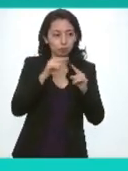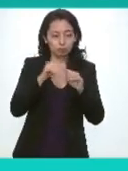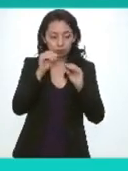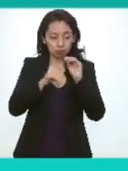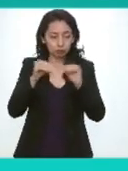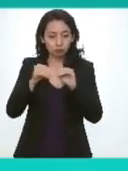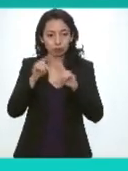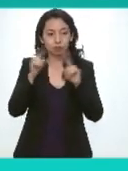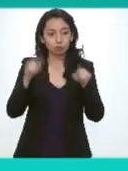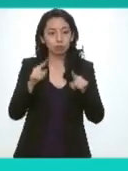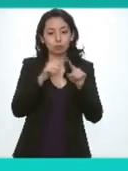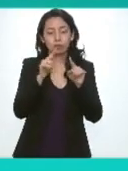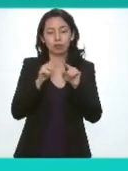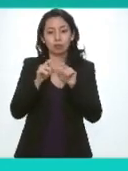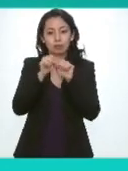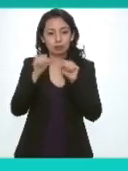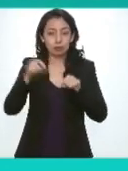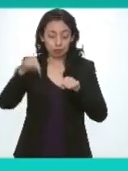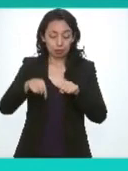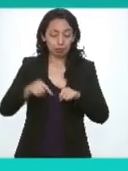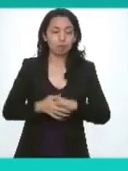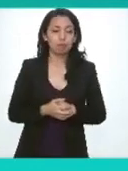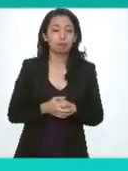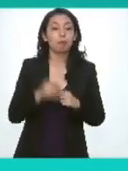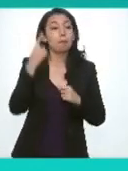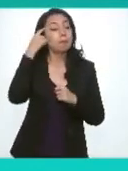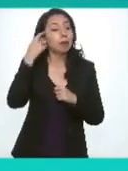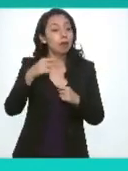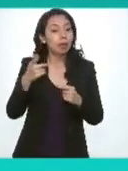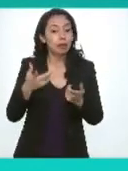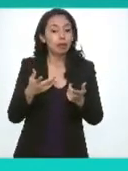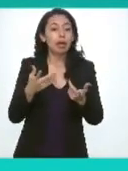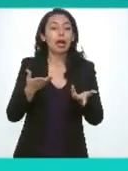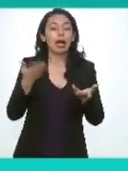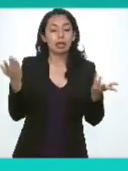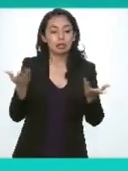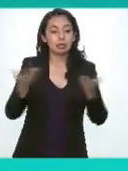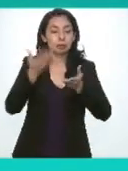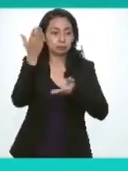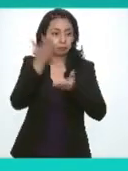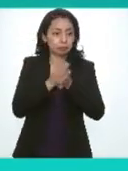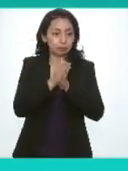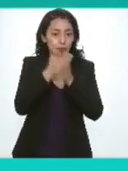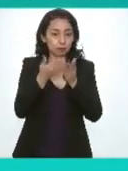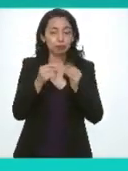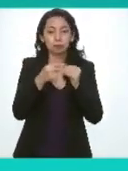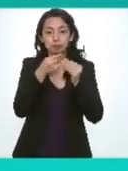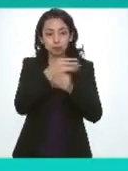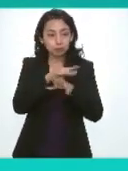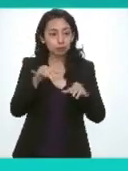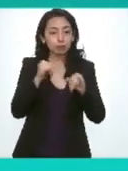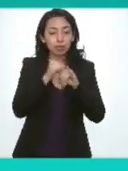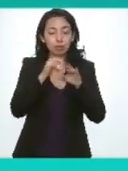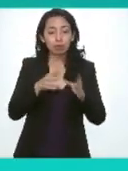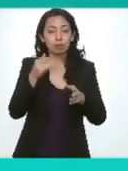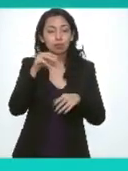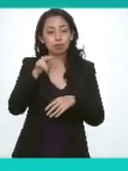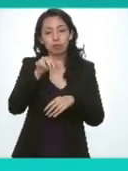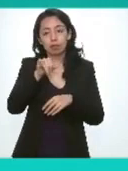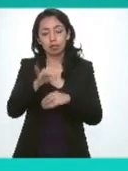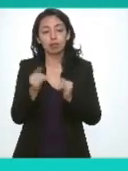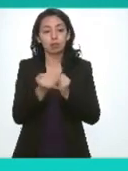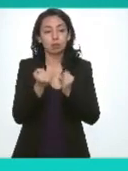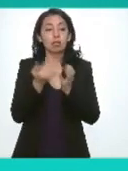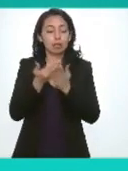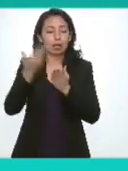instancias que integran este sistema esto para la creación de la gaceta del sistema nacional de transparencia de información y protección de datos personales